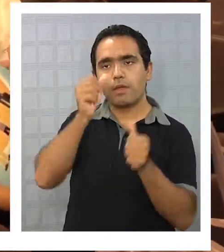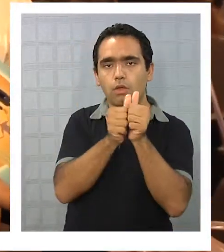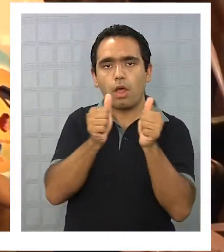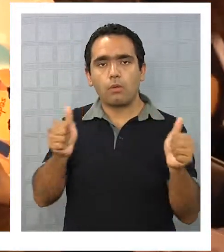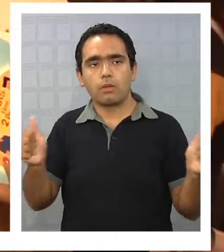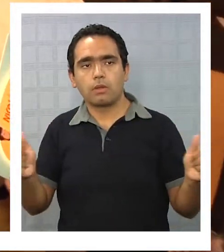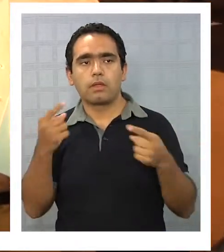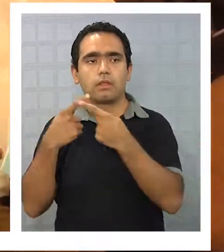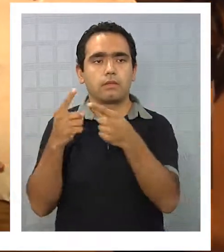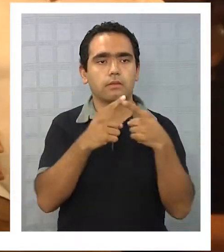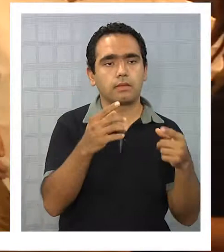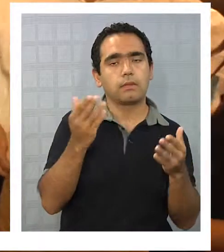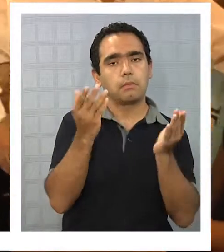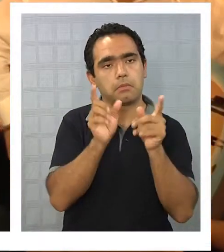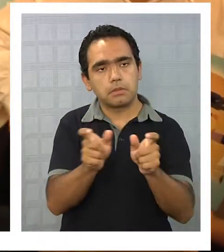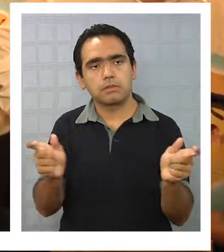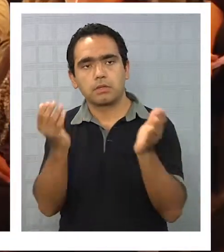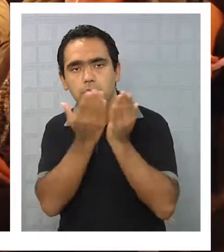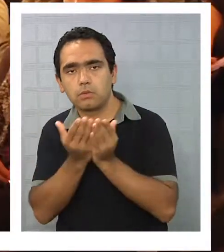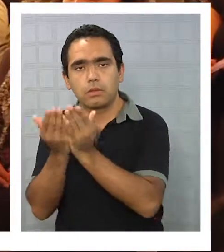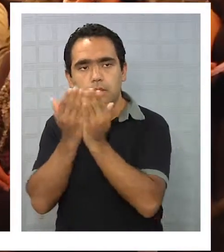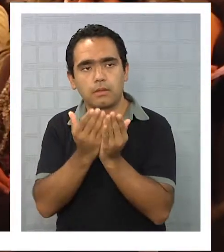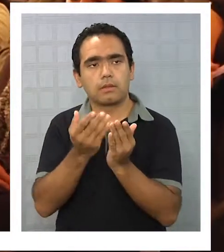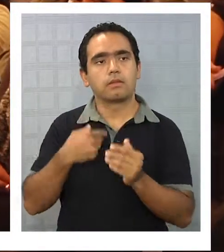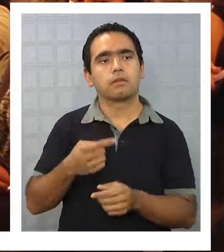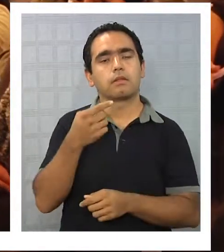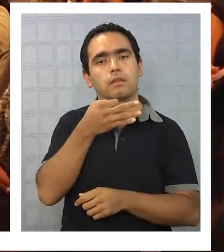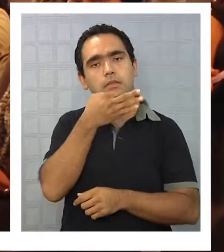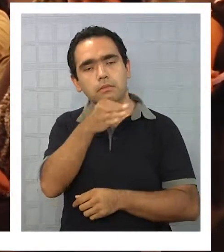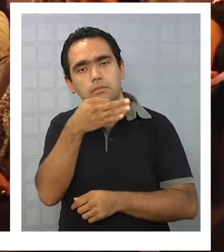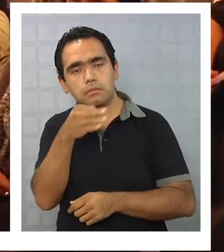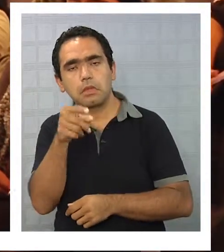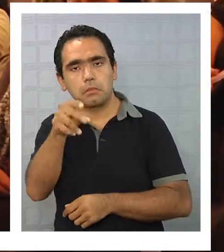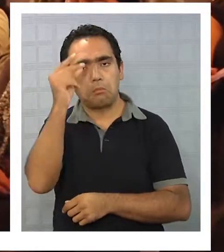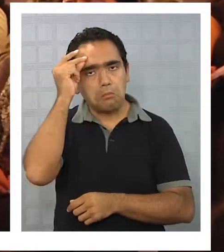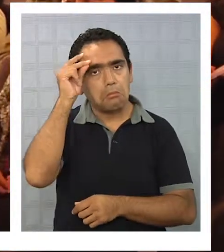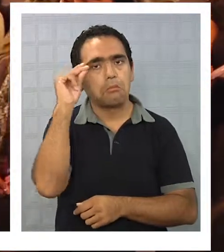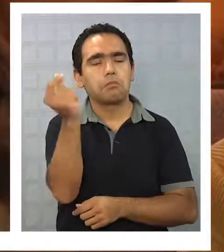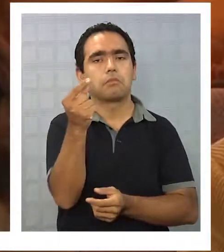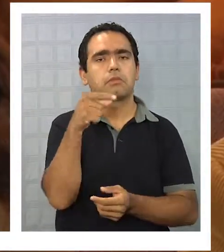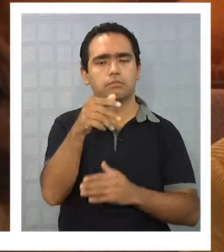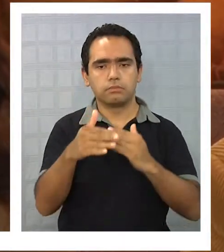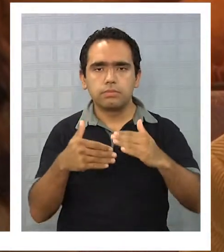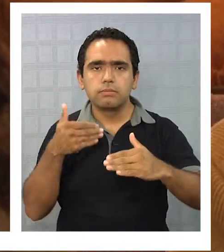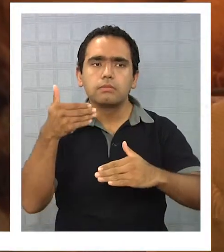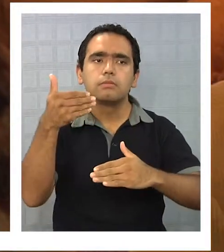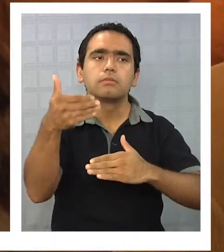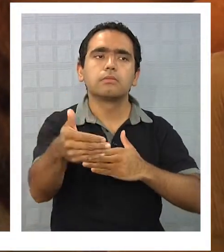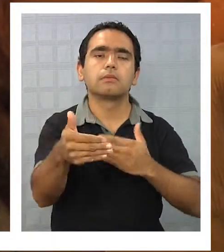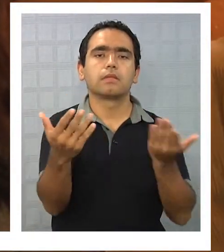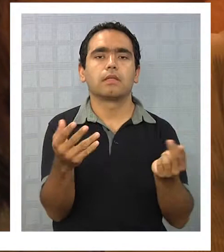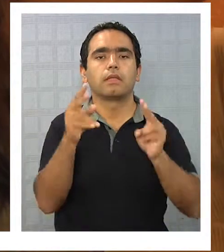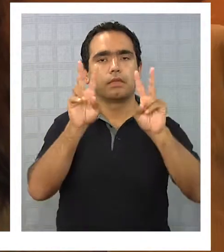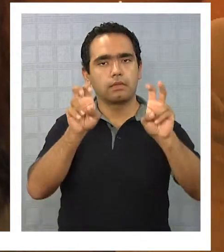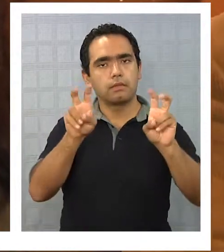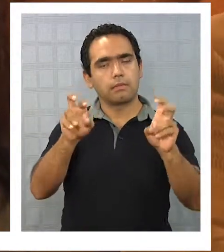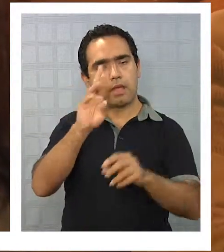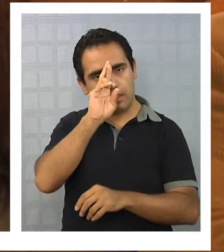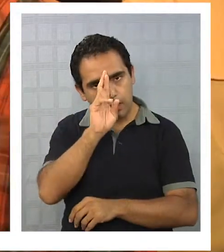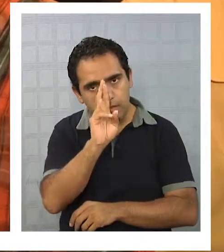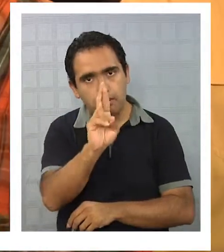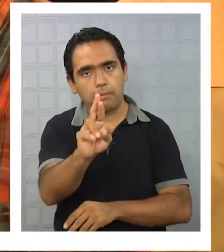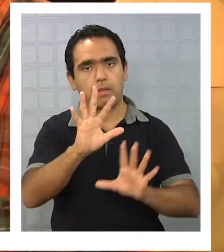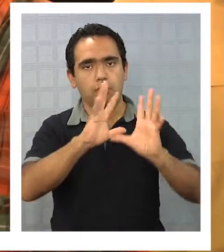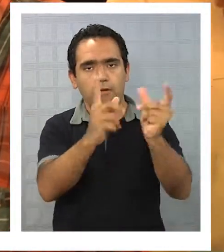comparten distintas autoridades regionales y estudiantes presentes, quienes también calificaron esta iniciativa como un paso